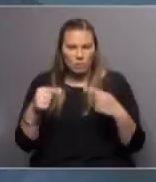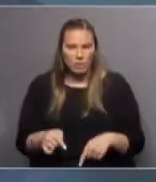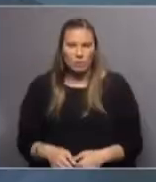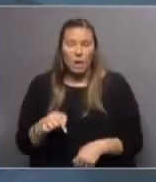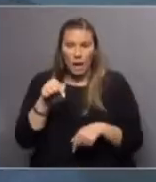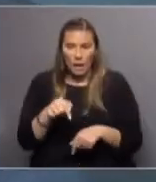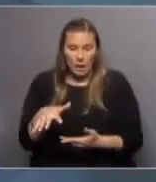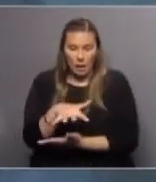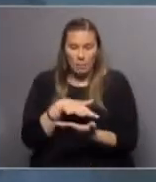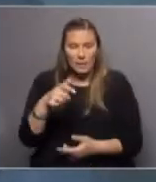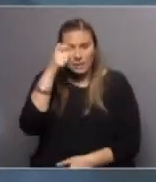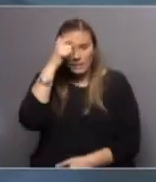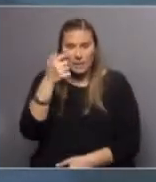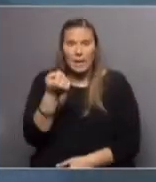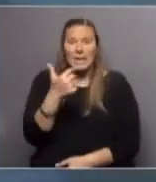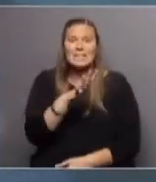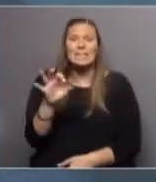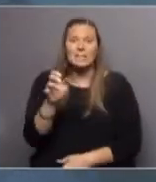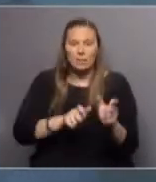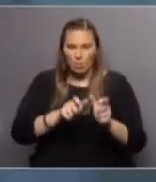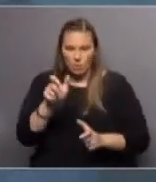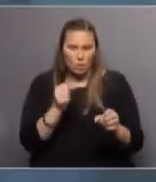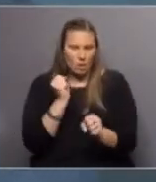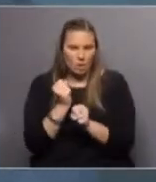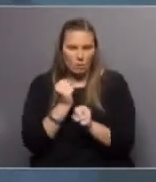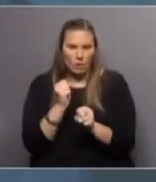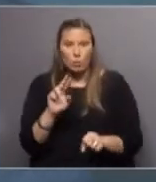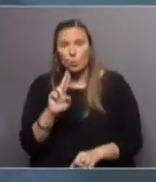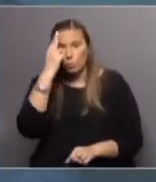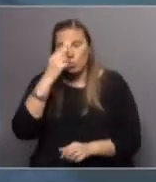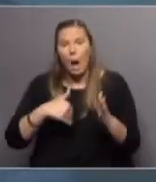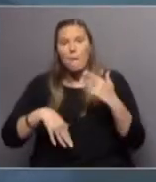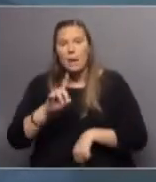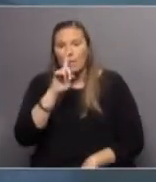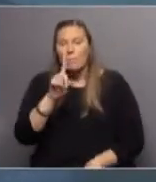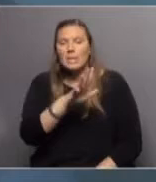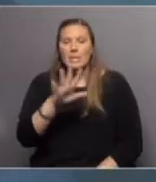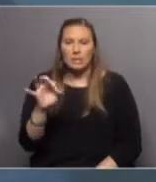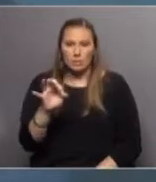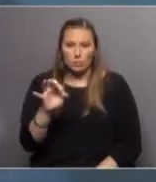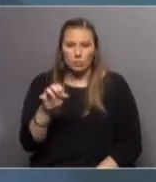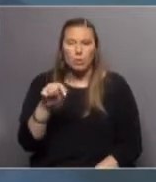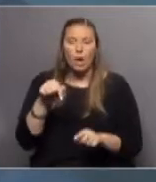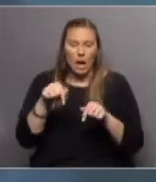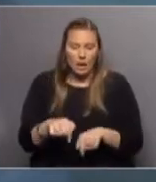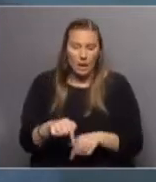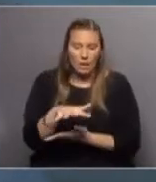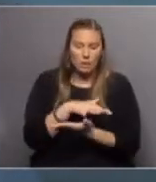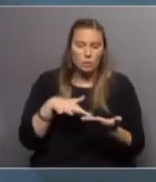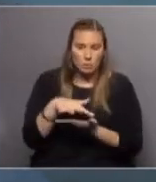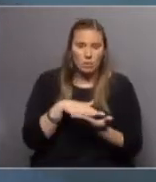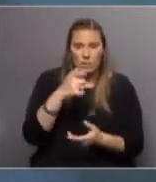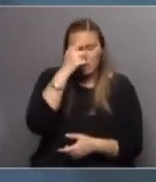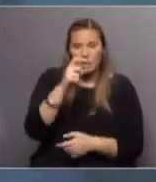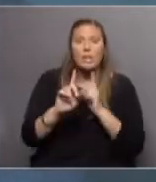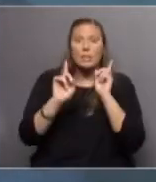Aquí en Parque de las Ciencias somos casi 500 personas, en Uruguay somos más de 1.500, porque nosotros estamos acá en zona franca,